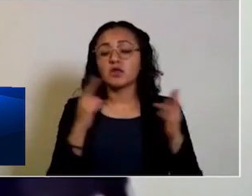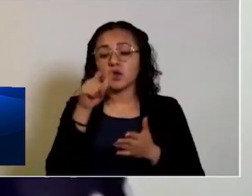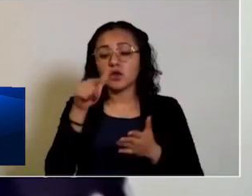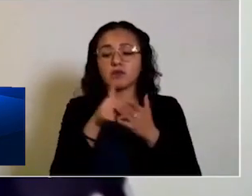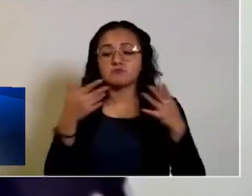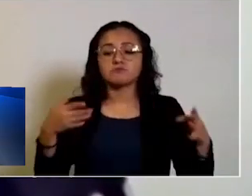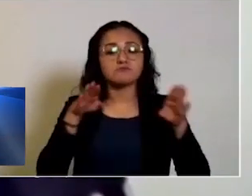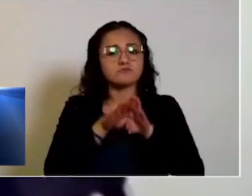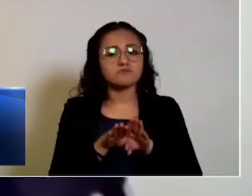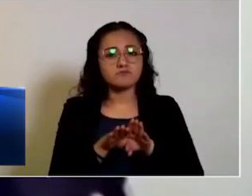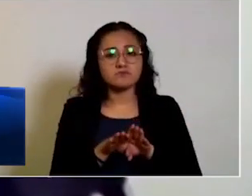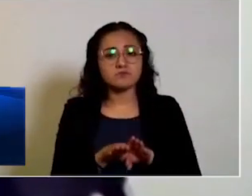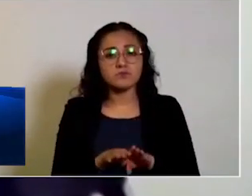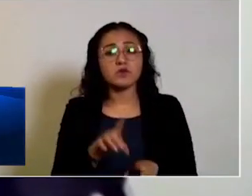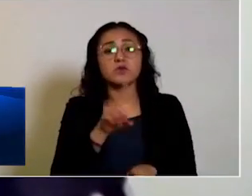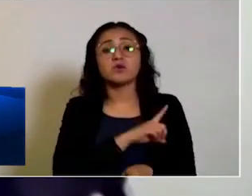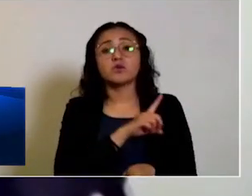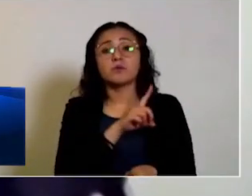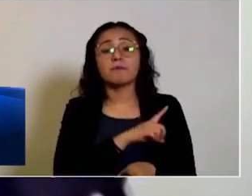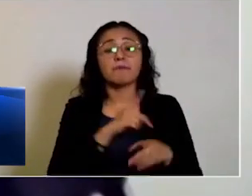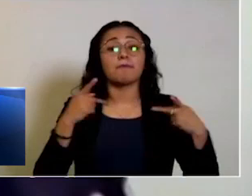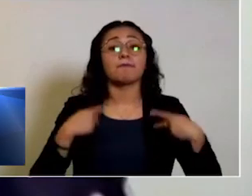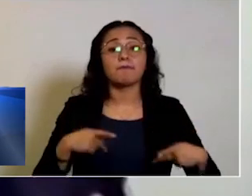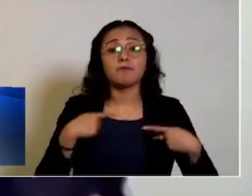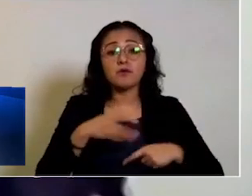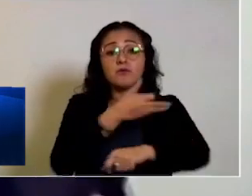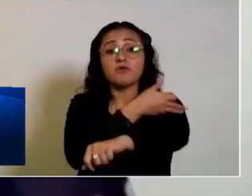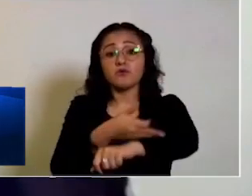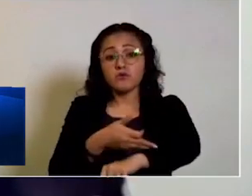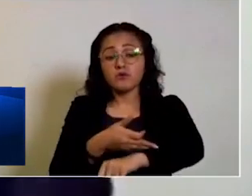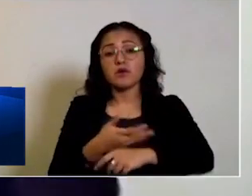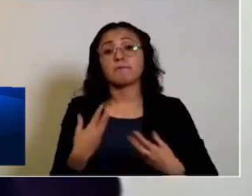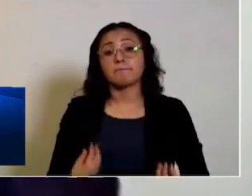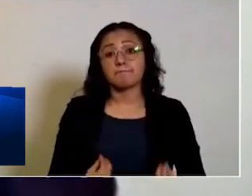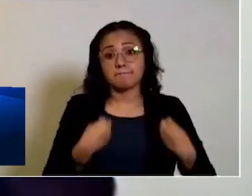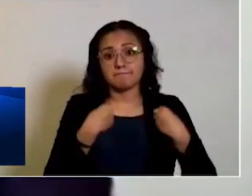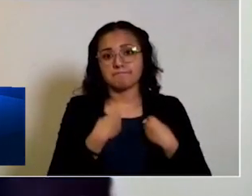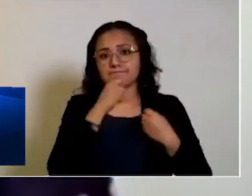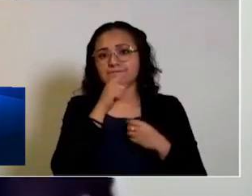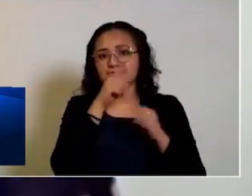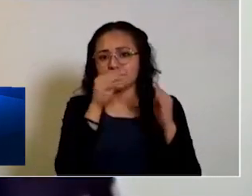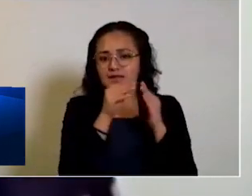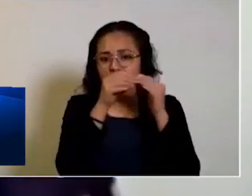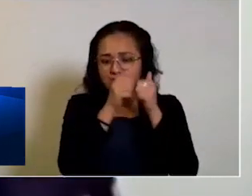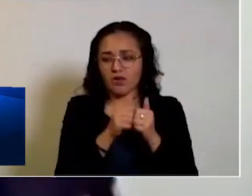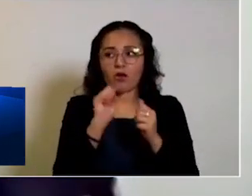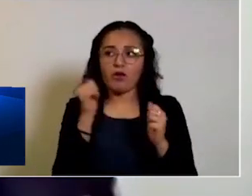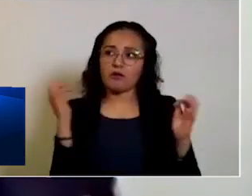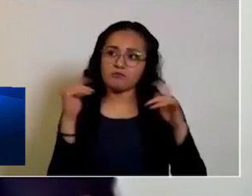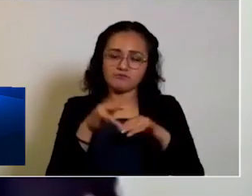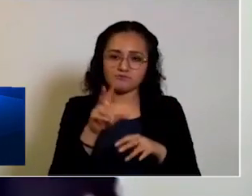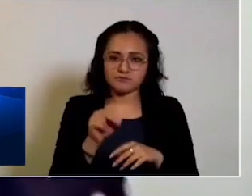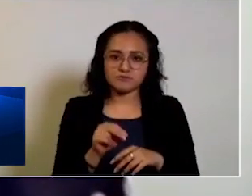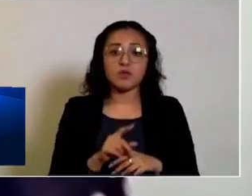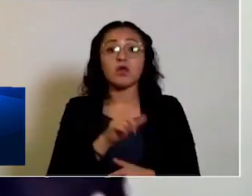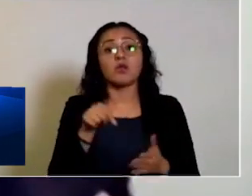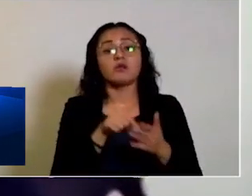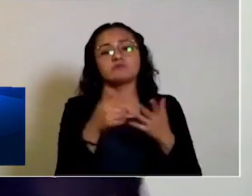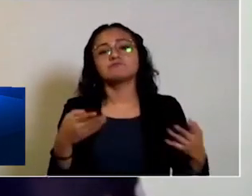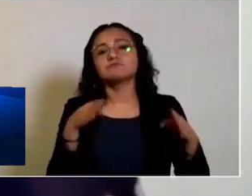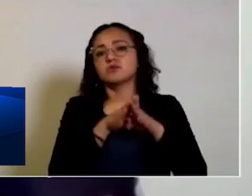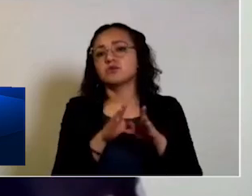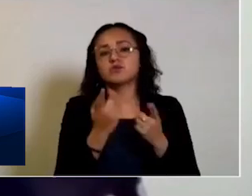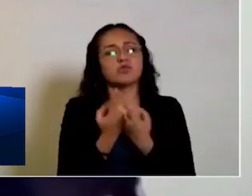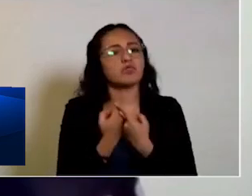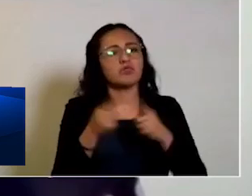cerrados solo podrán ser con personas y familiares si viven bajo un mismo techo. Por lugares cerrados entendemos